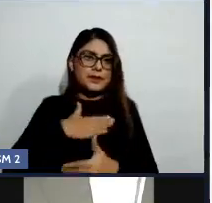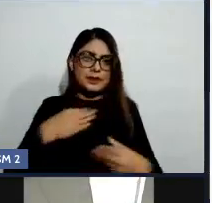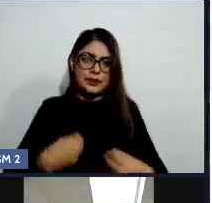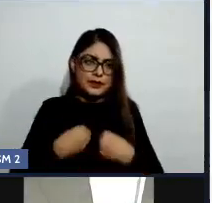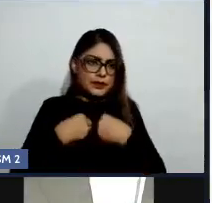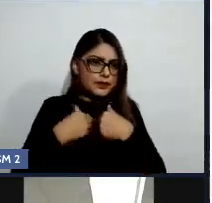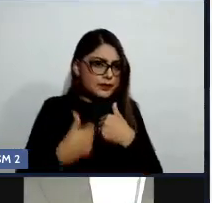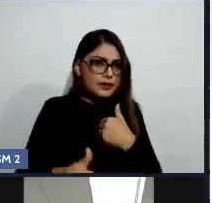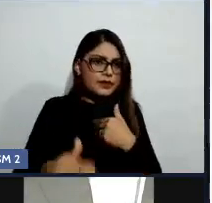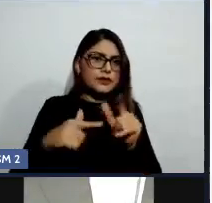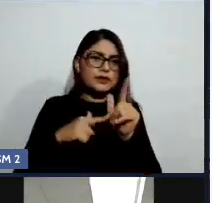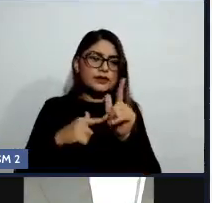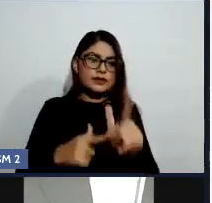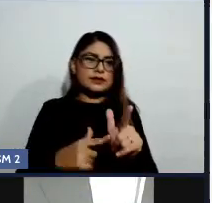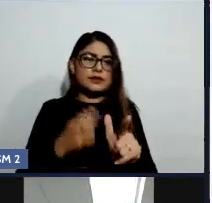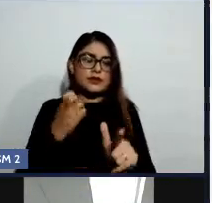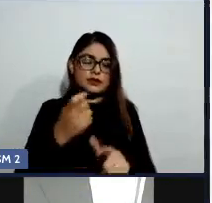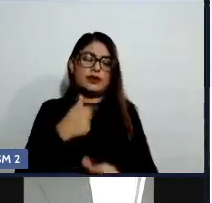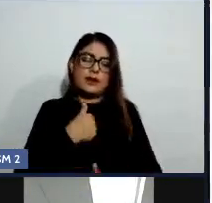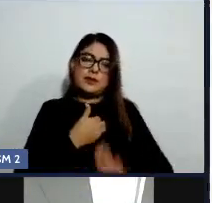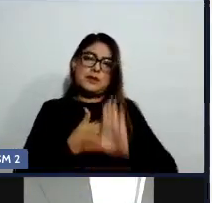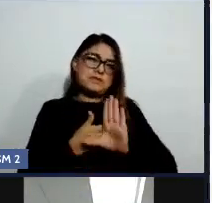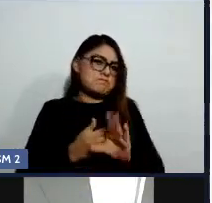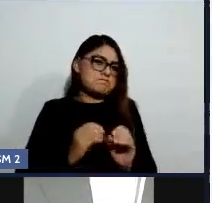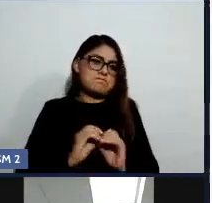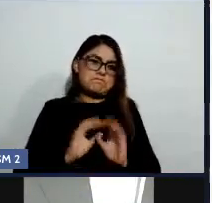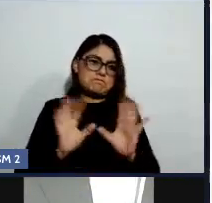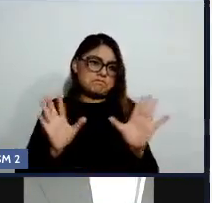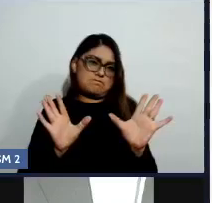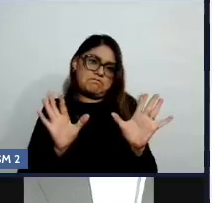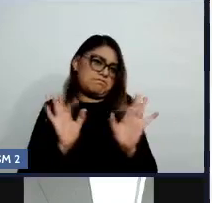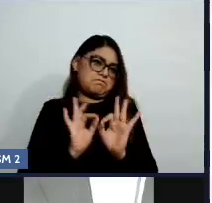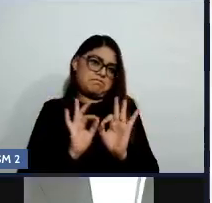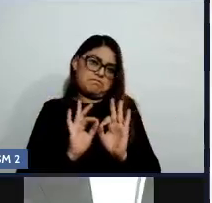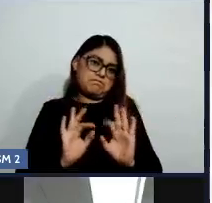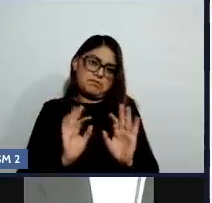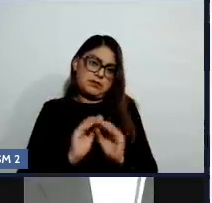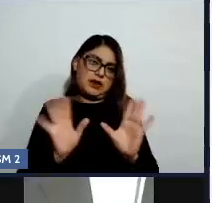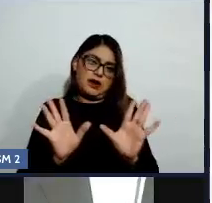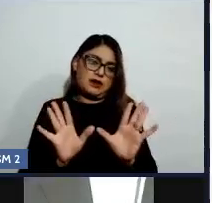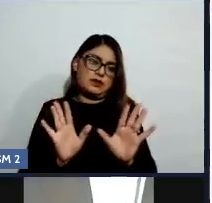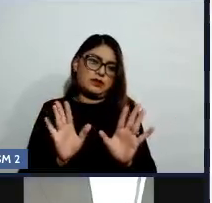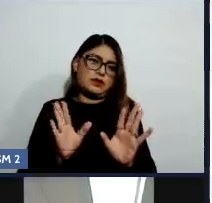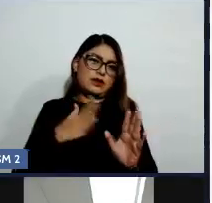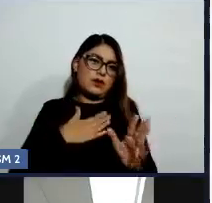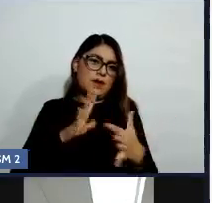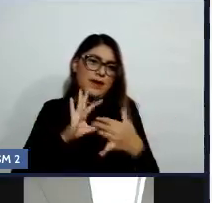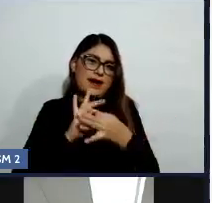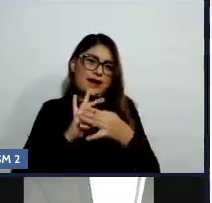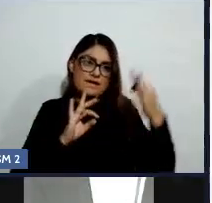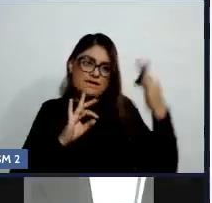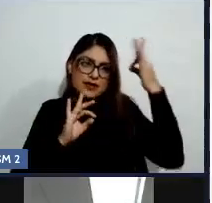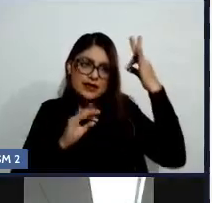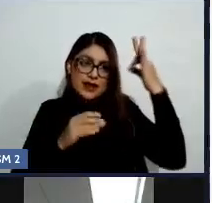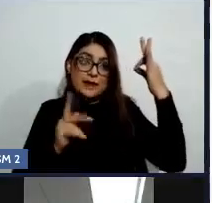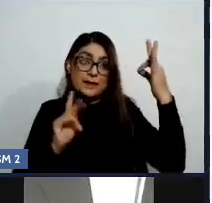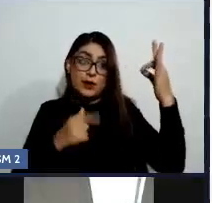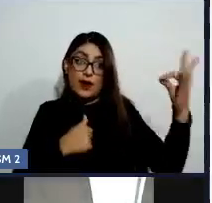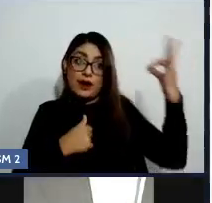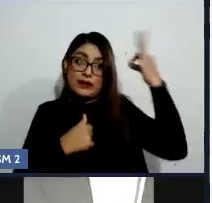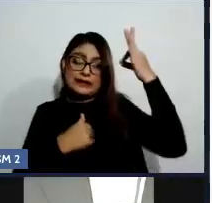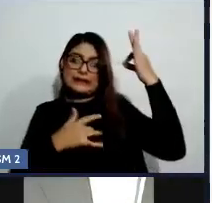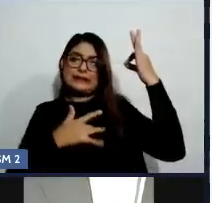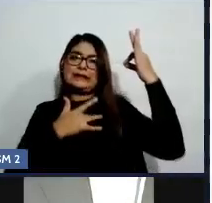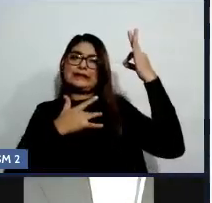me van a afectar, por supuesto que me van a afectar, pero no me derrumban esas emociones, ¿no?